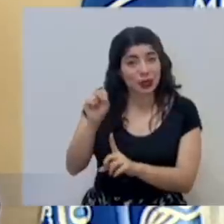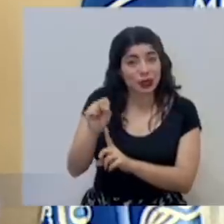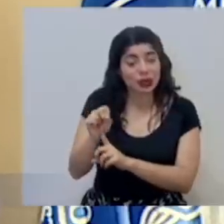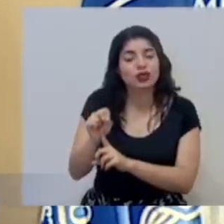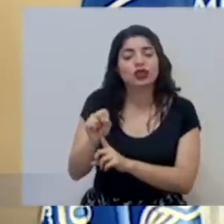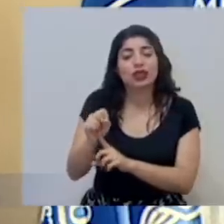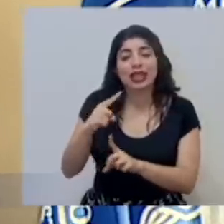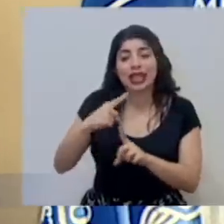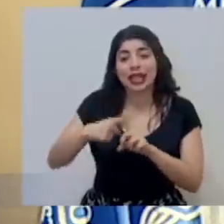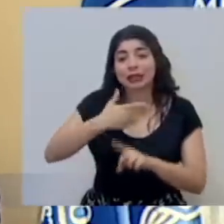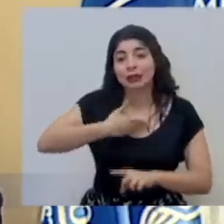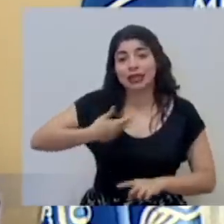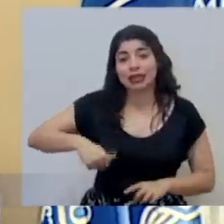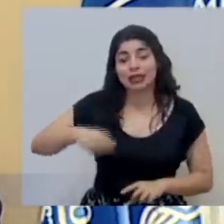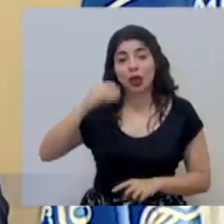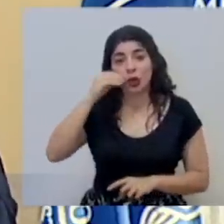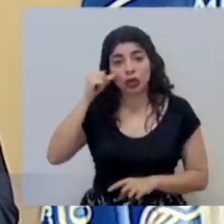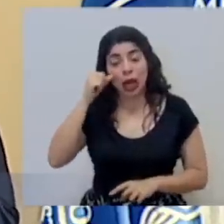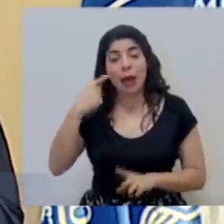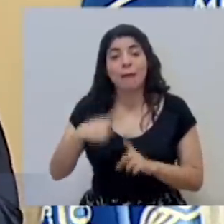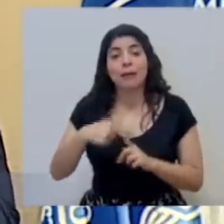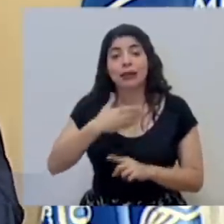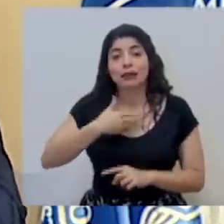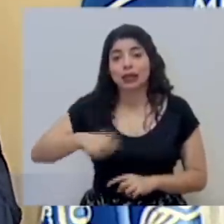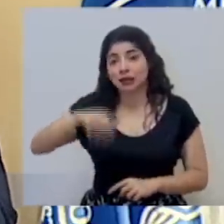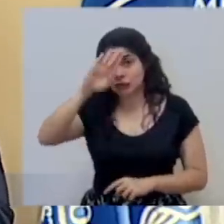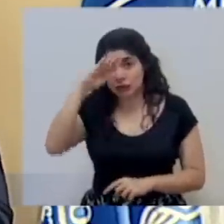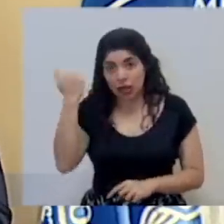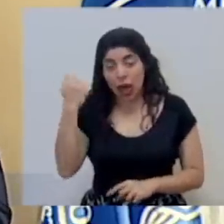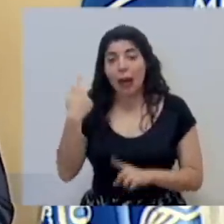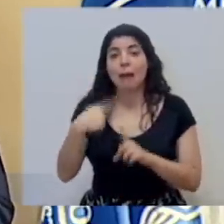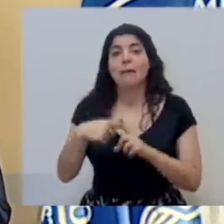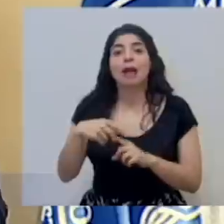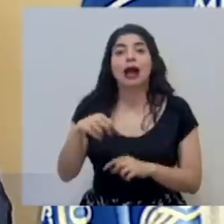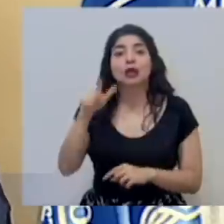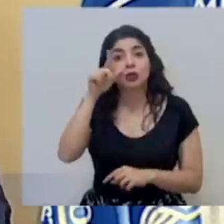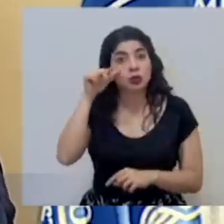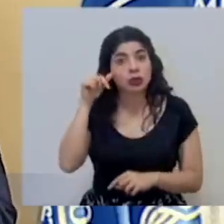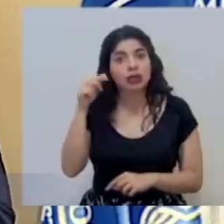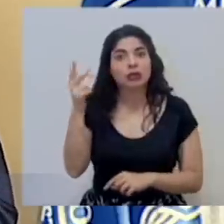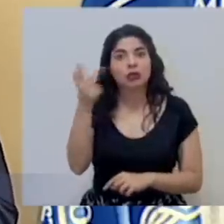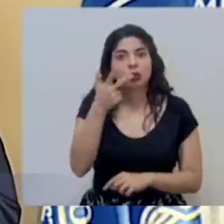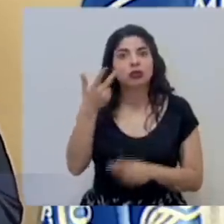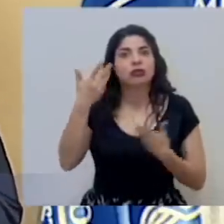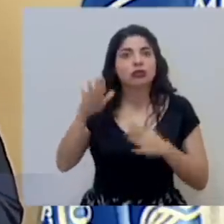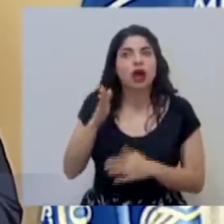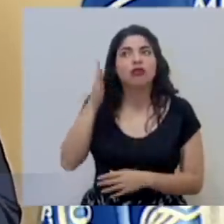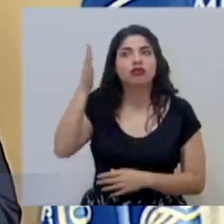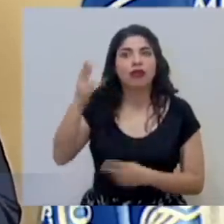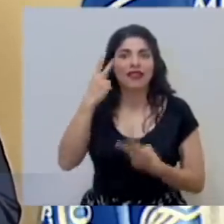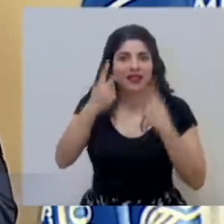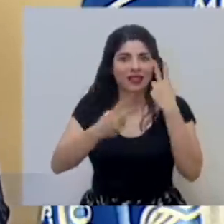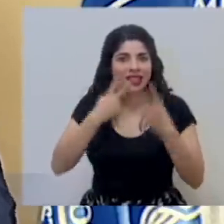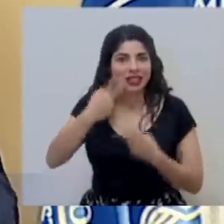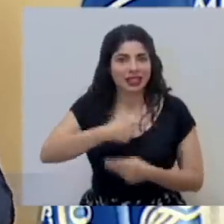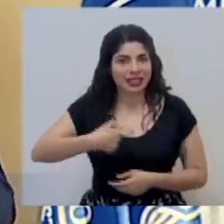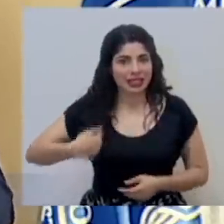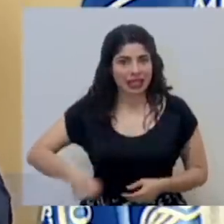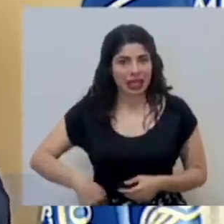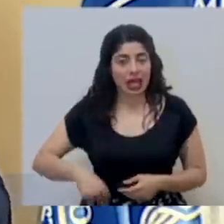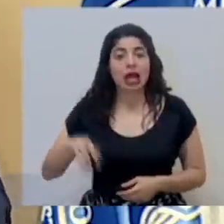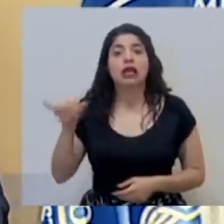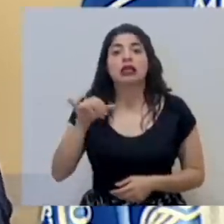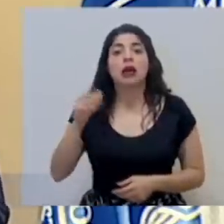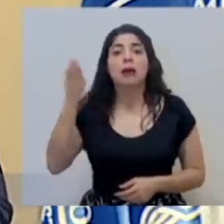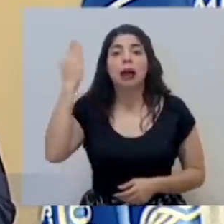tanto el expresidente Arias como el expresidente Chinchilla, el expresidente Solís, visitaron China, cómo